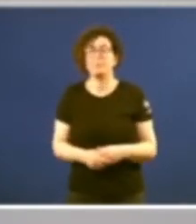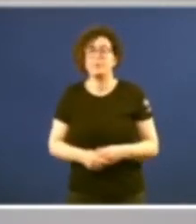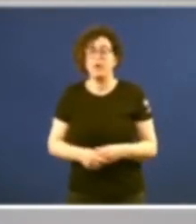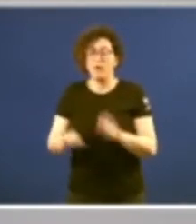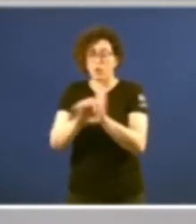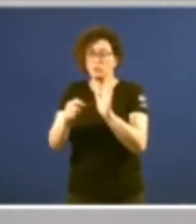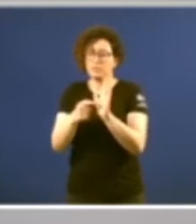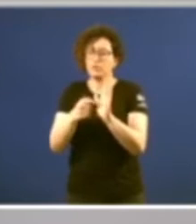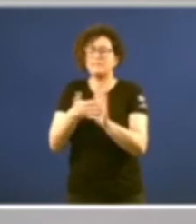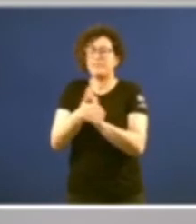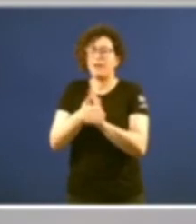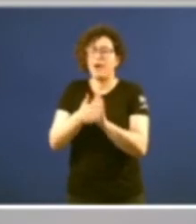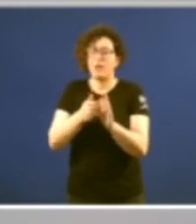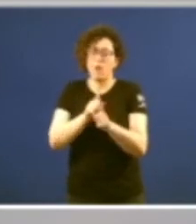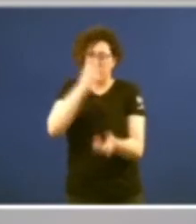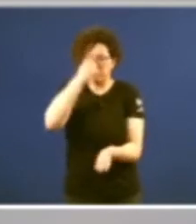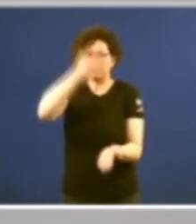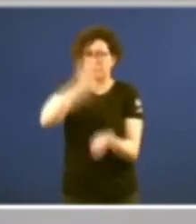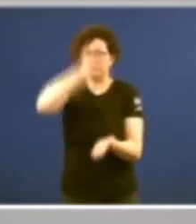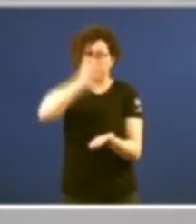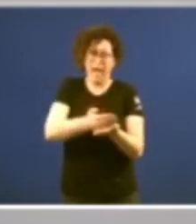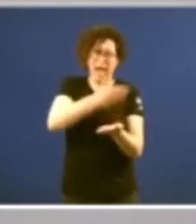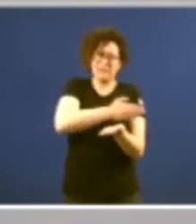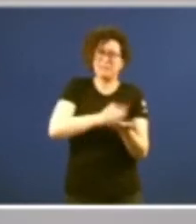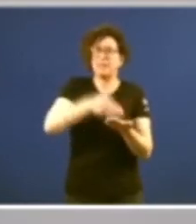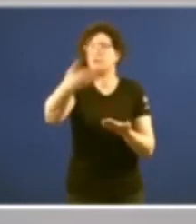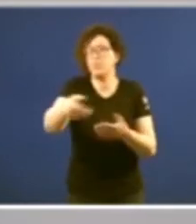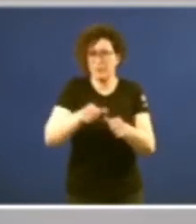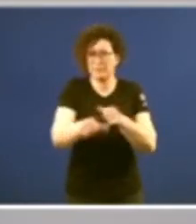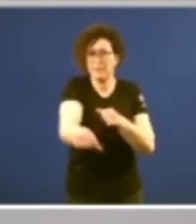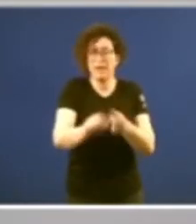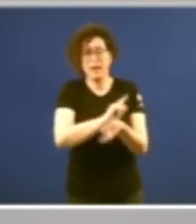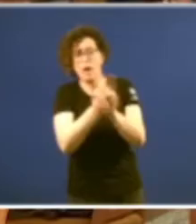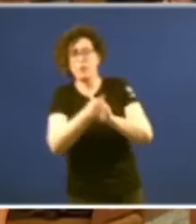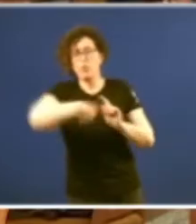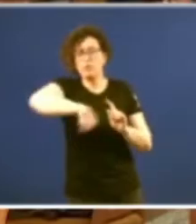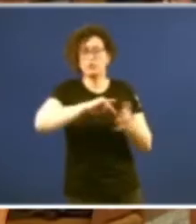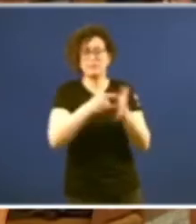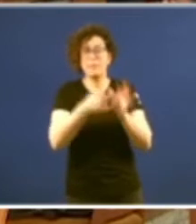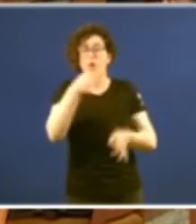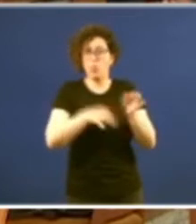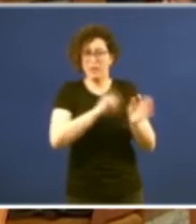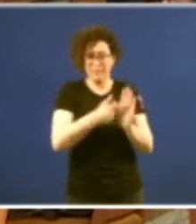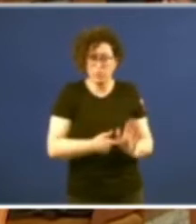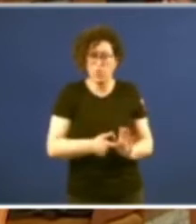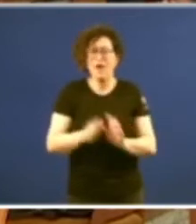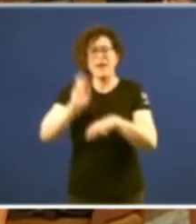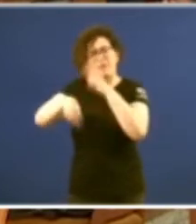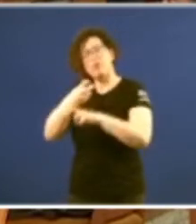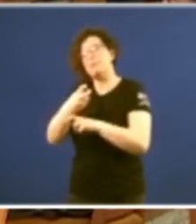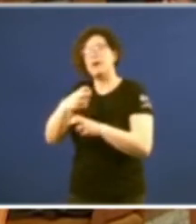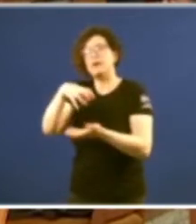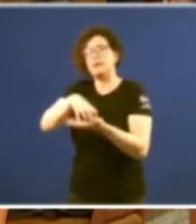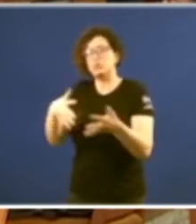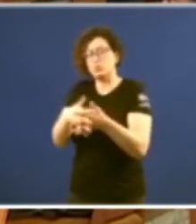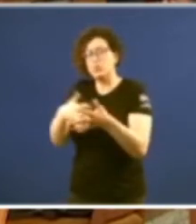supuso un antes e un después, transformou o noso sistema jurídico, propició o desenvolupo das estruturas sociales e económicas